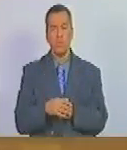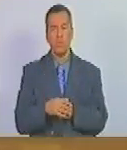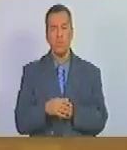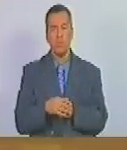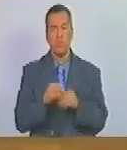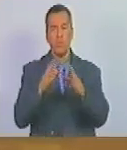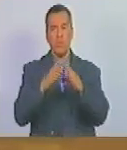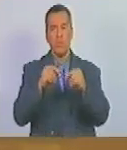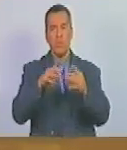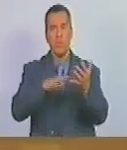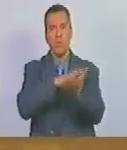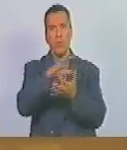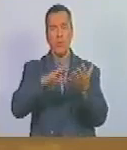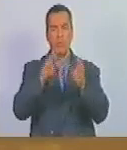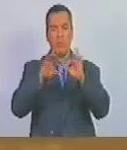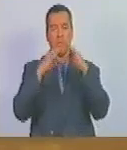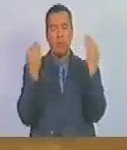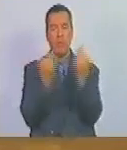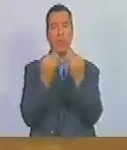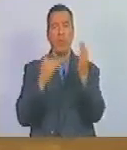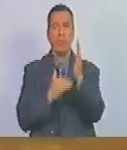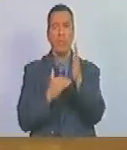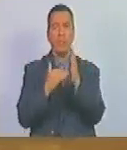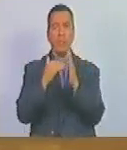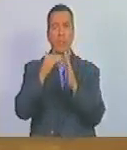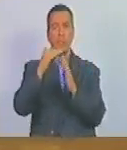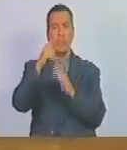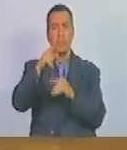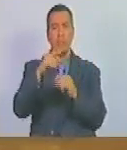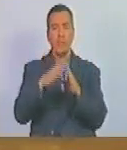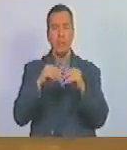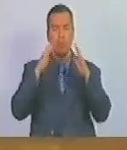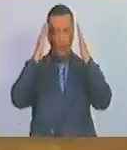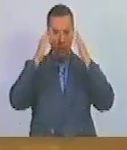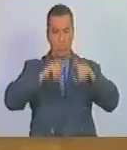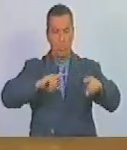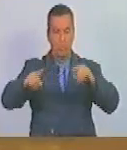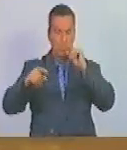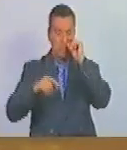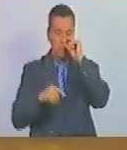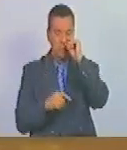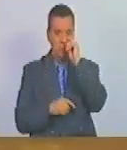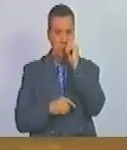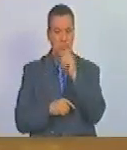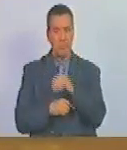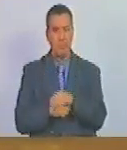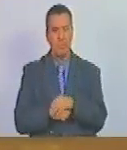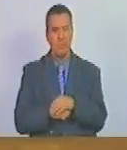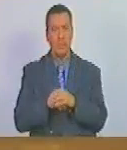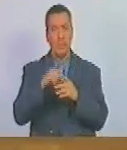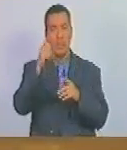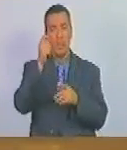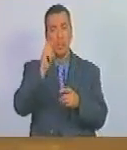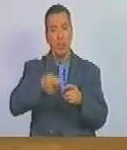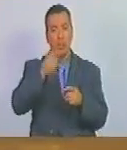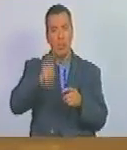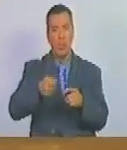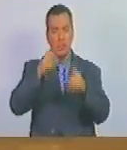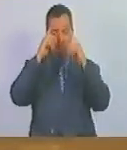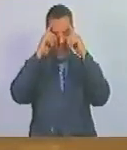conflictos familiares crecieron por la tutela. Y el tribunal decide